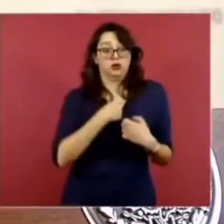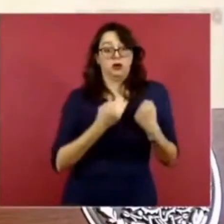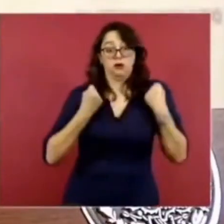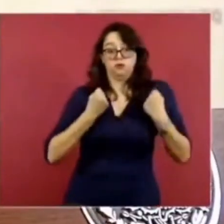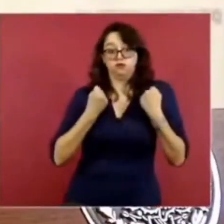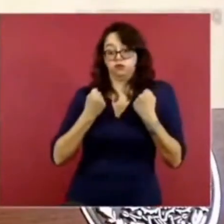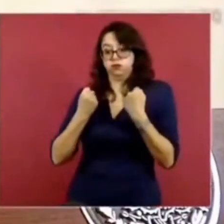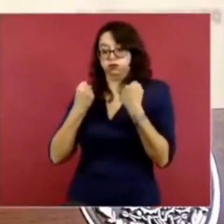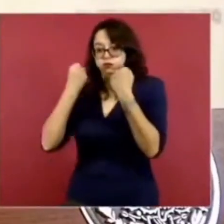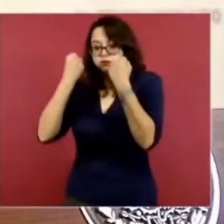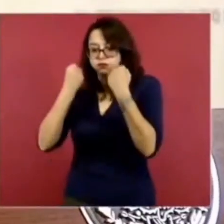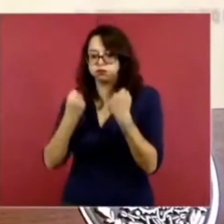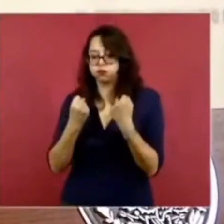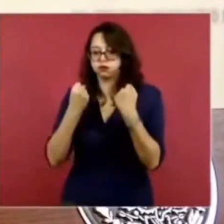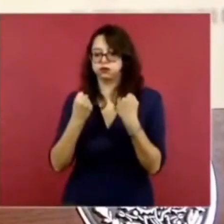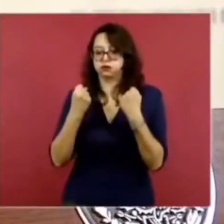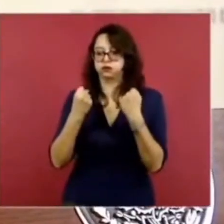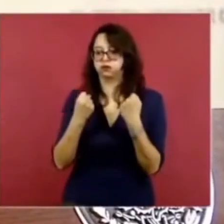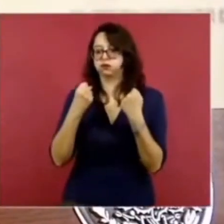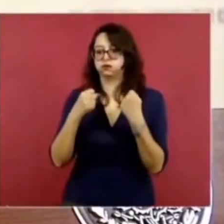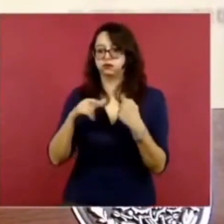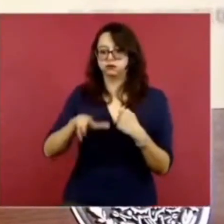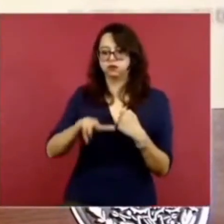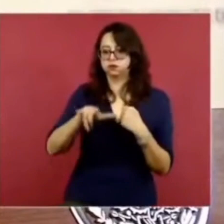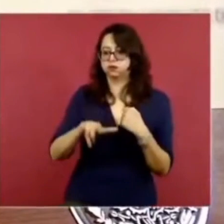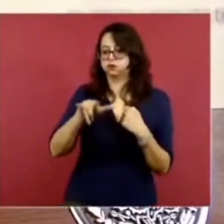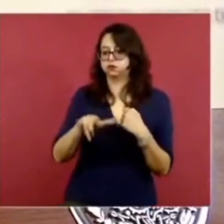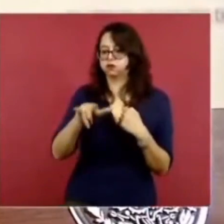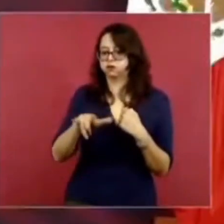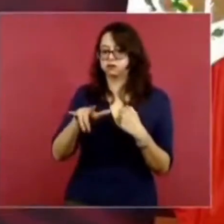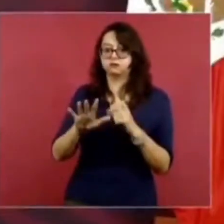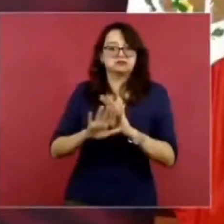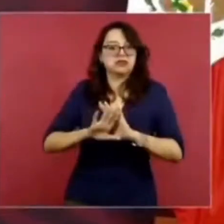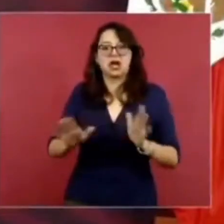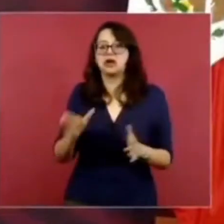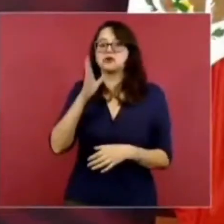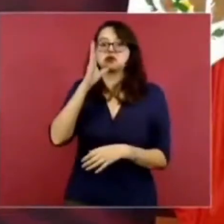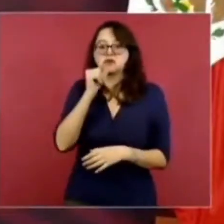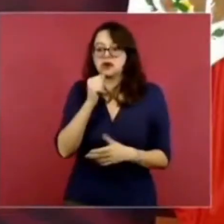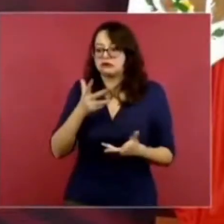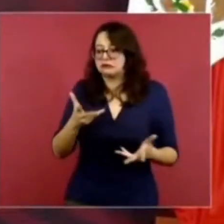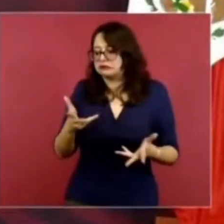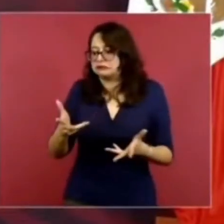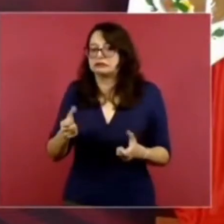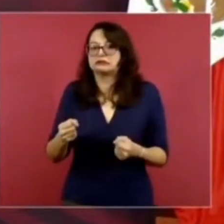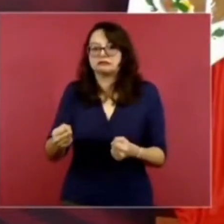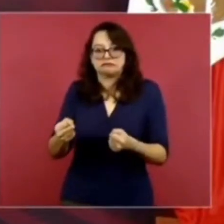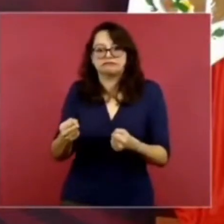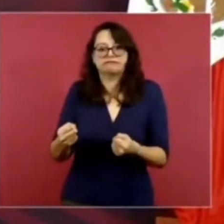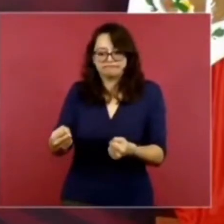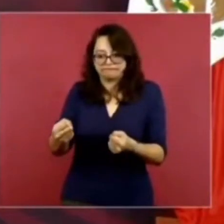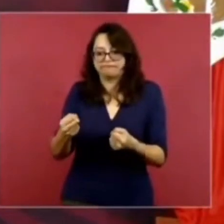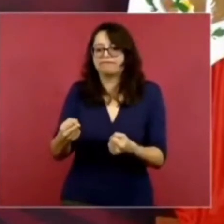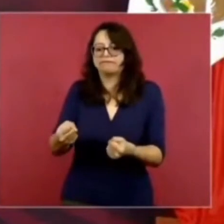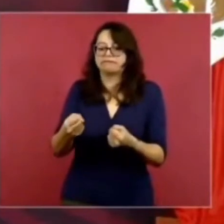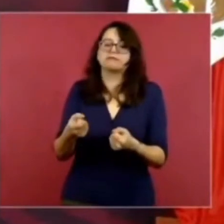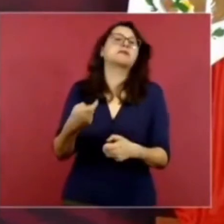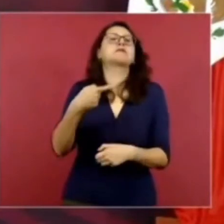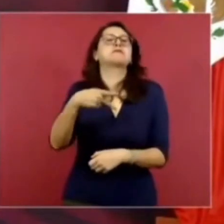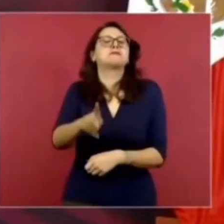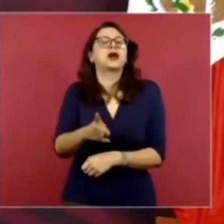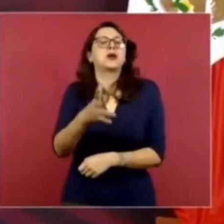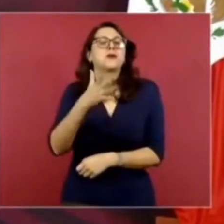Pero como yo vengo de un pueblo que no había camino y cuando se hizo la brecha